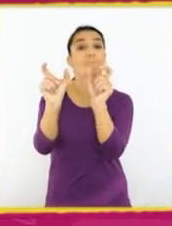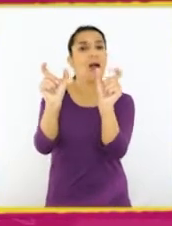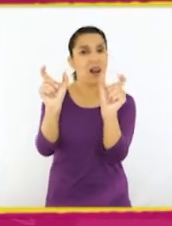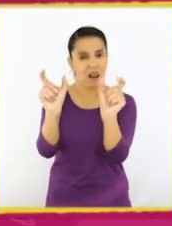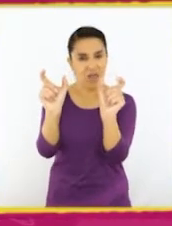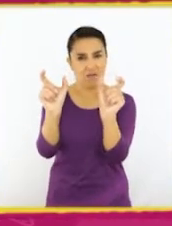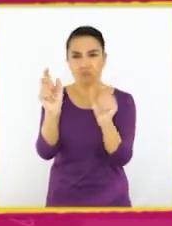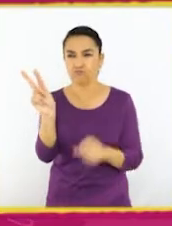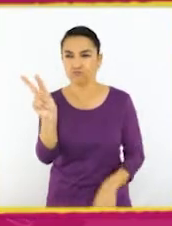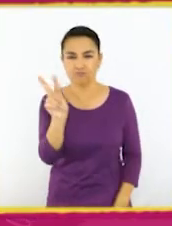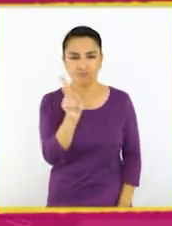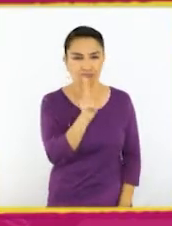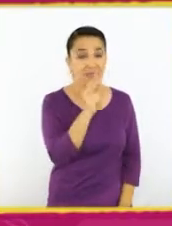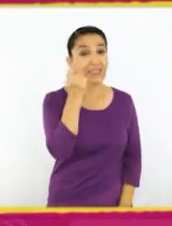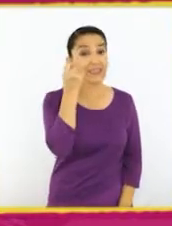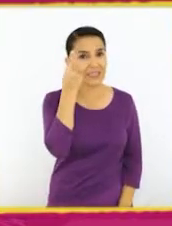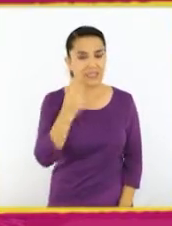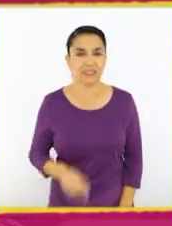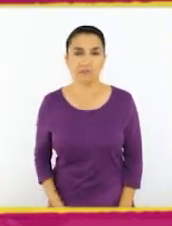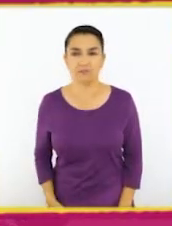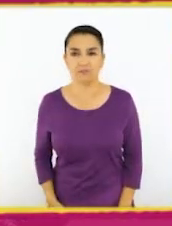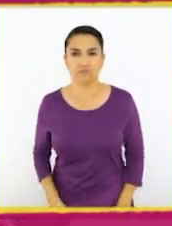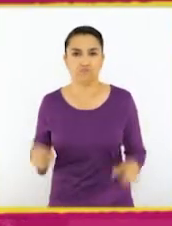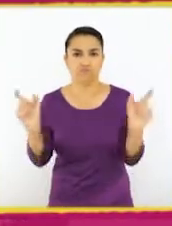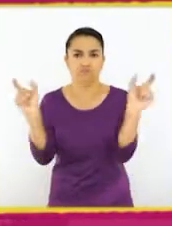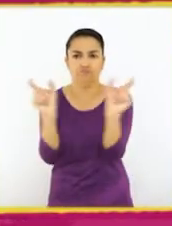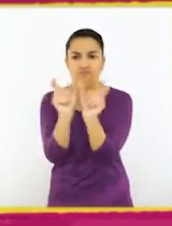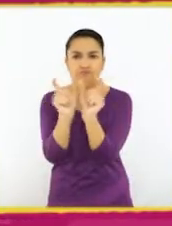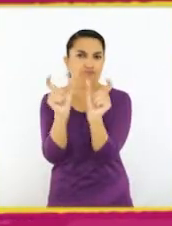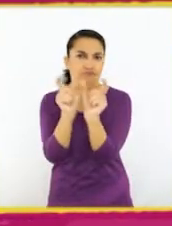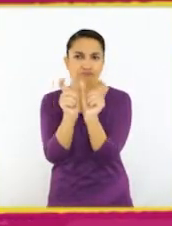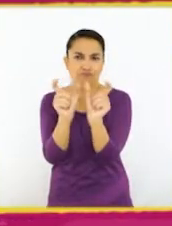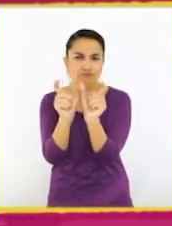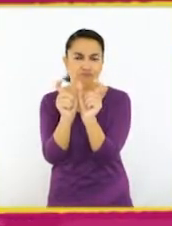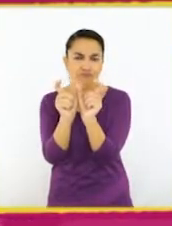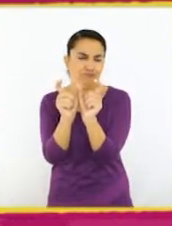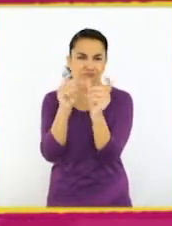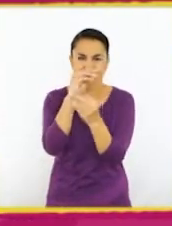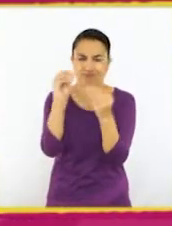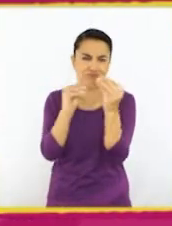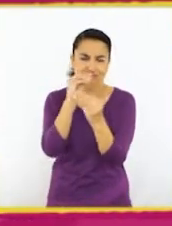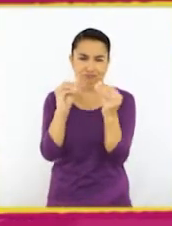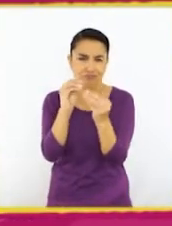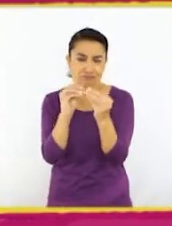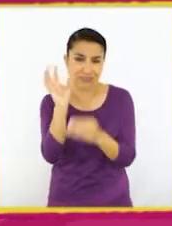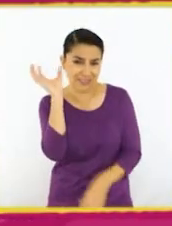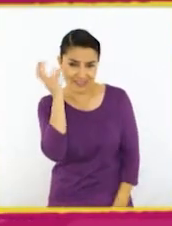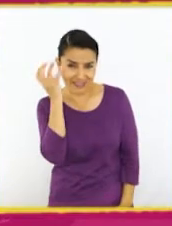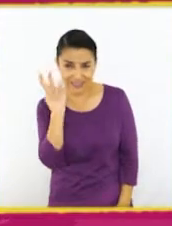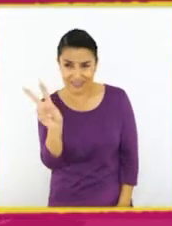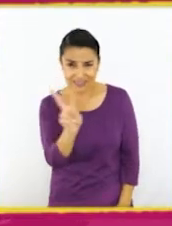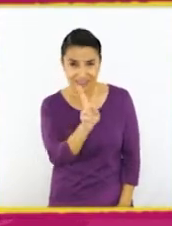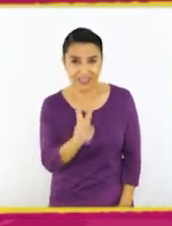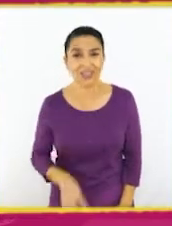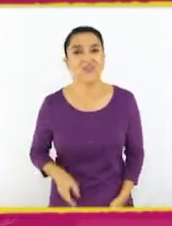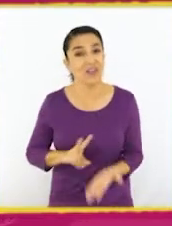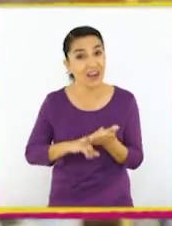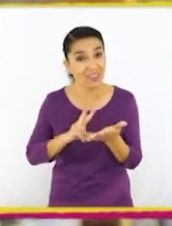para que se comprenda bien el mensaje. De lo contrario, queda todo junto y se dificulta la comprensión, ¿verdad?